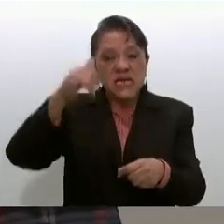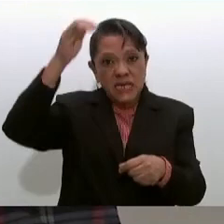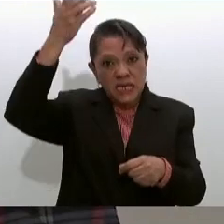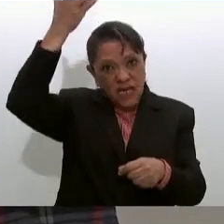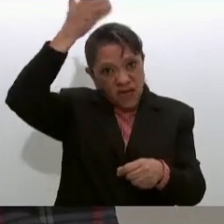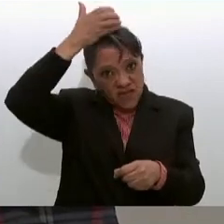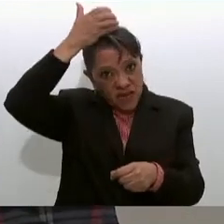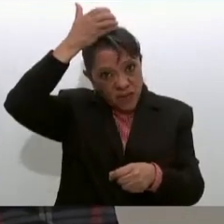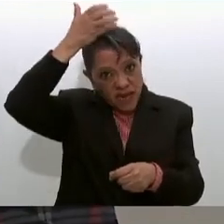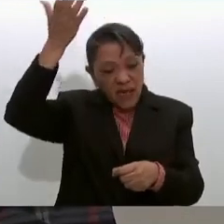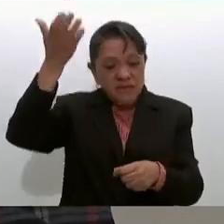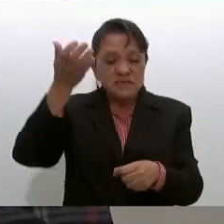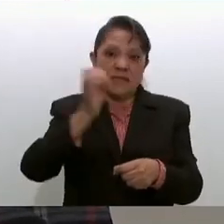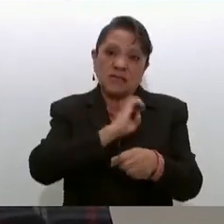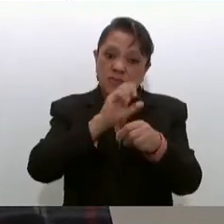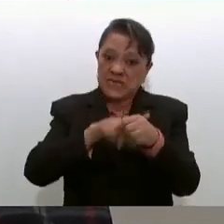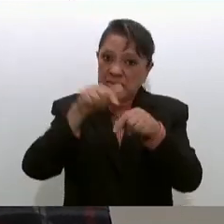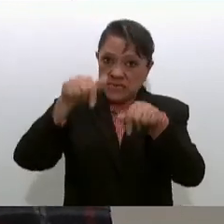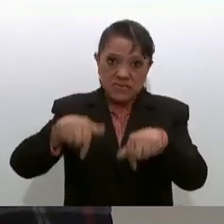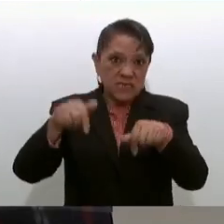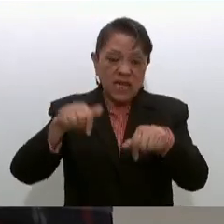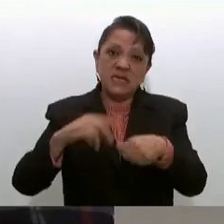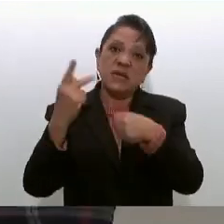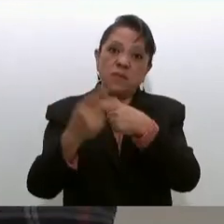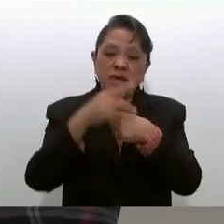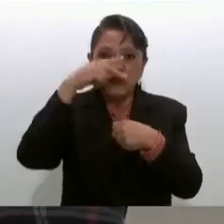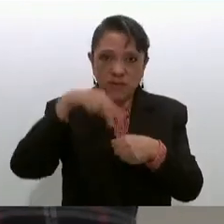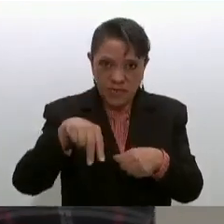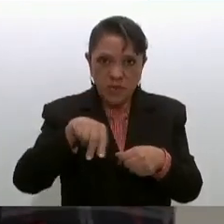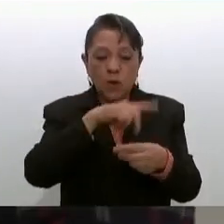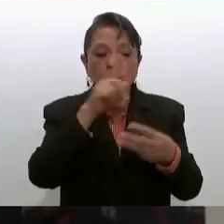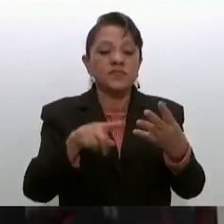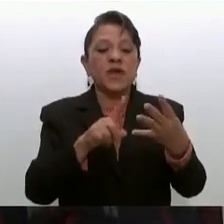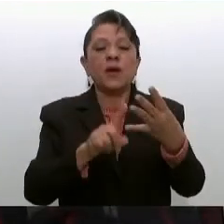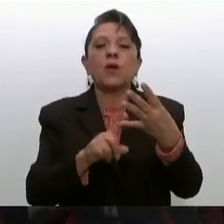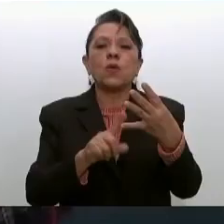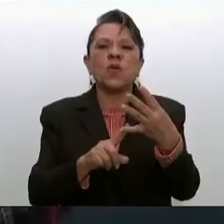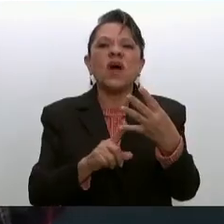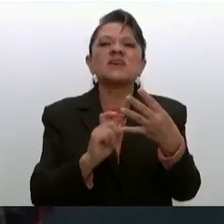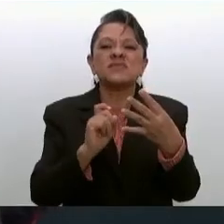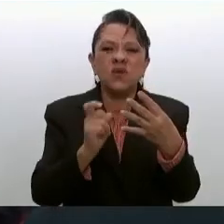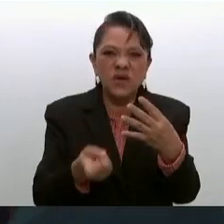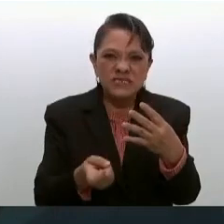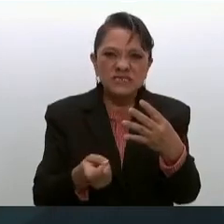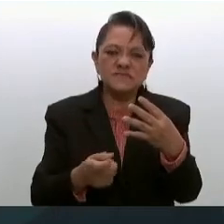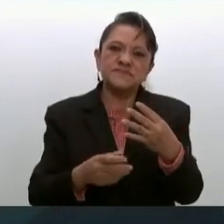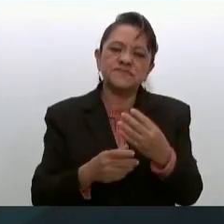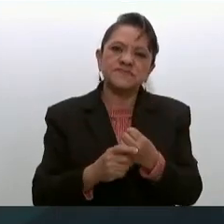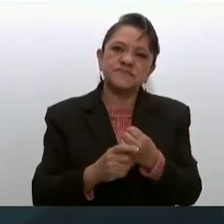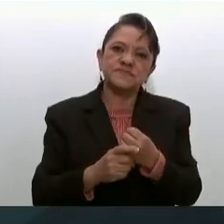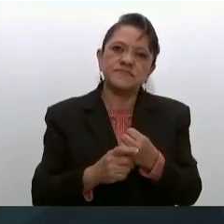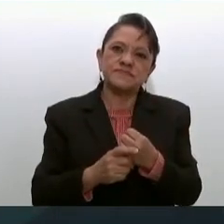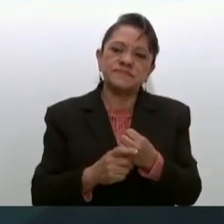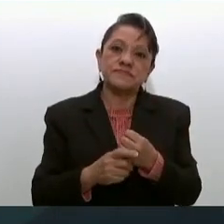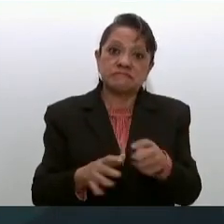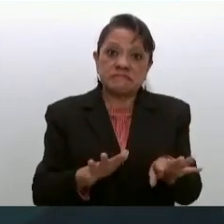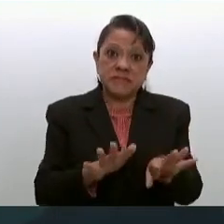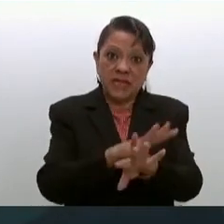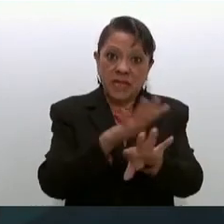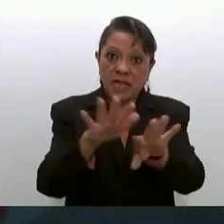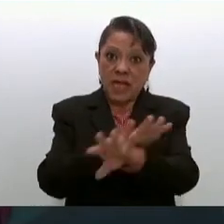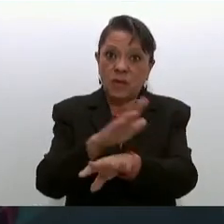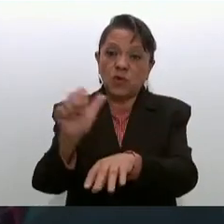nuestro país el punto cuatro tiene que ver con los cambios